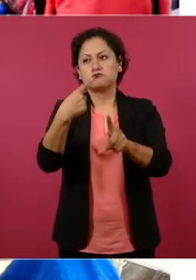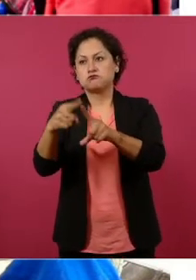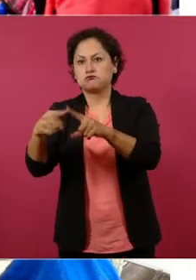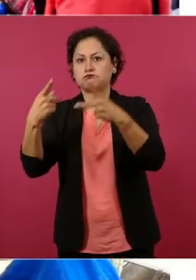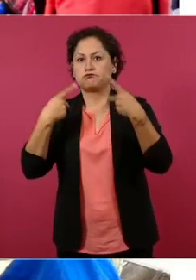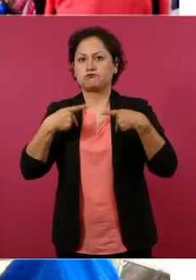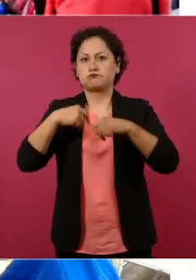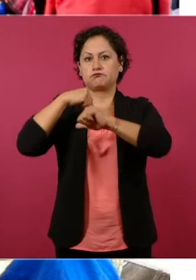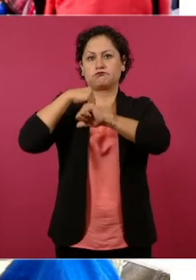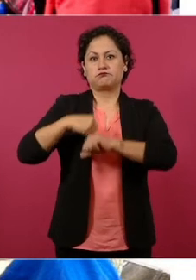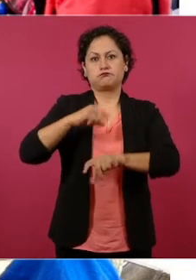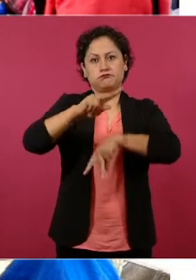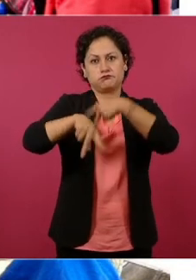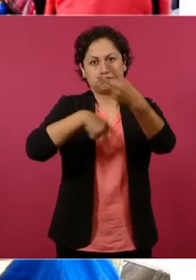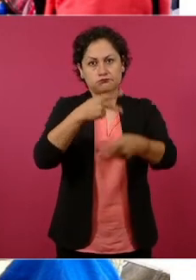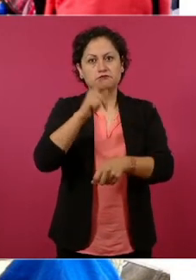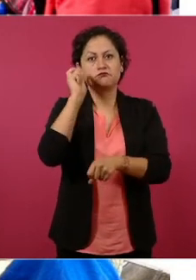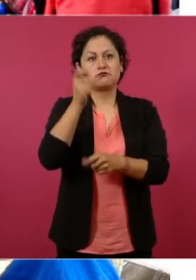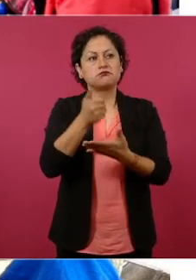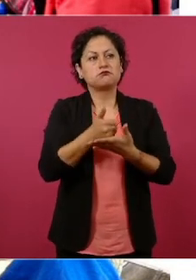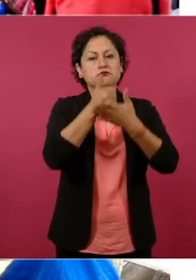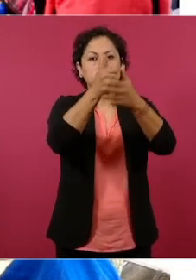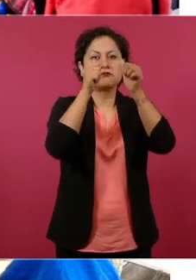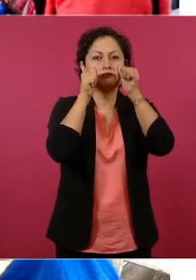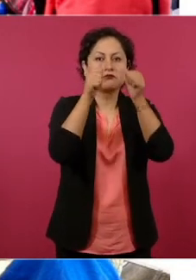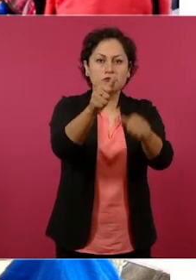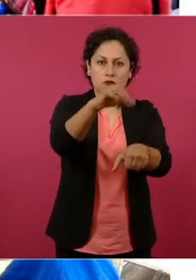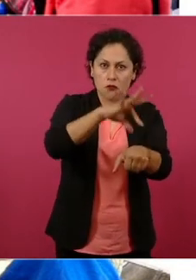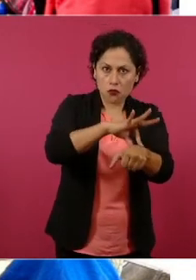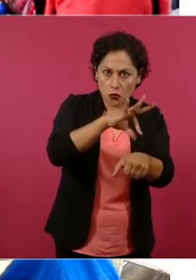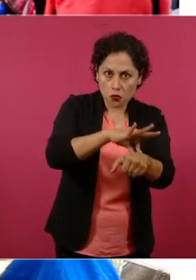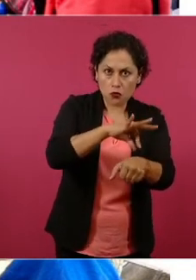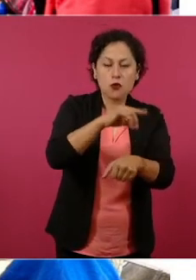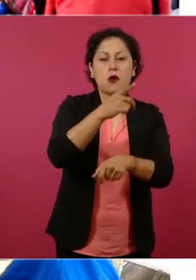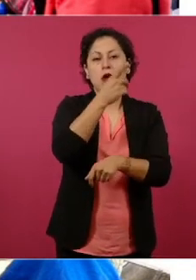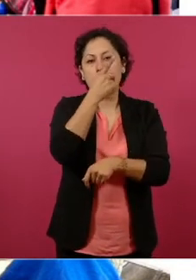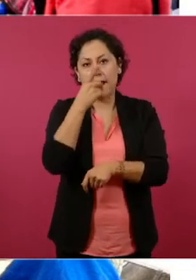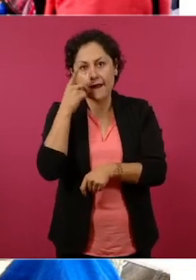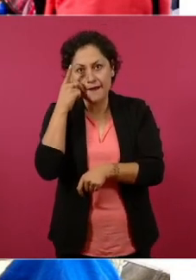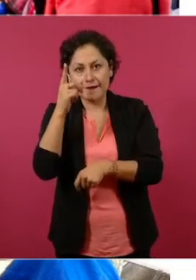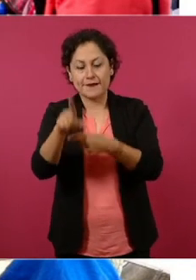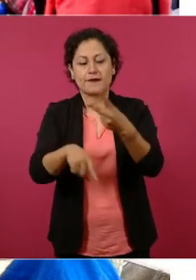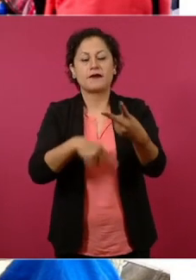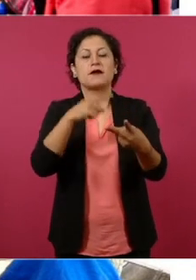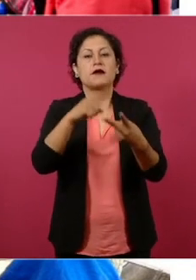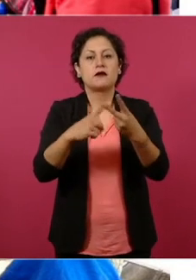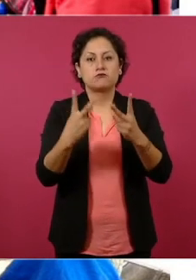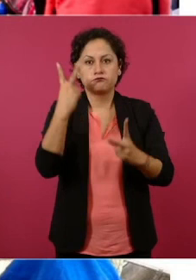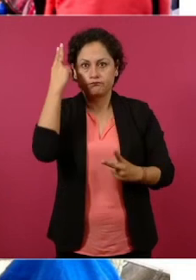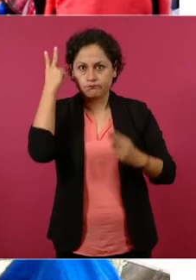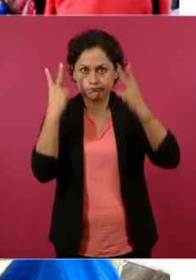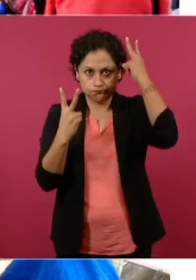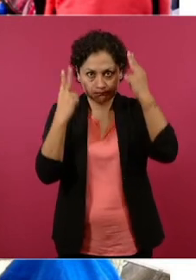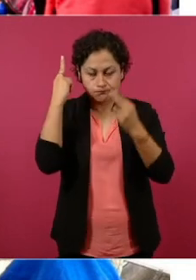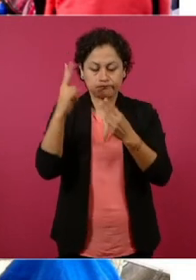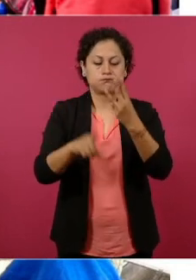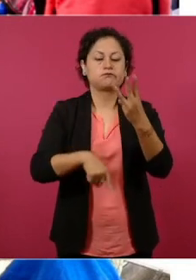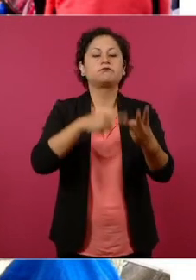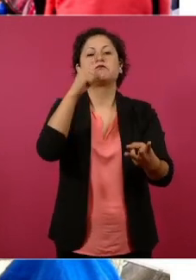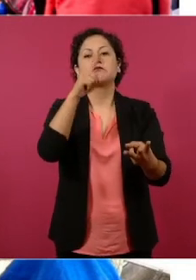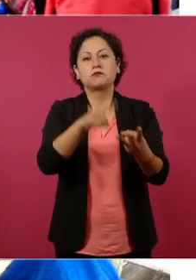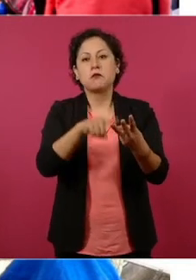consultas dentales, cortes de cabello y también servicios de reparación, como